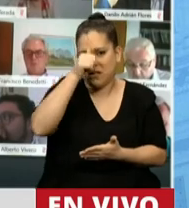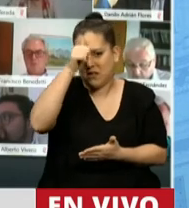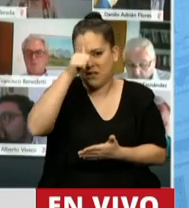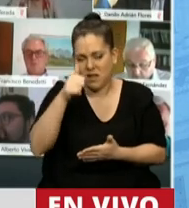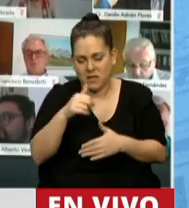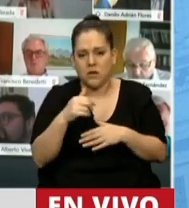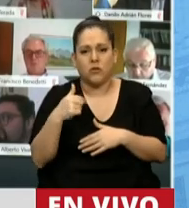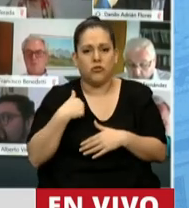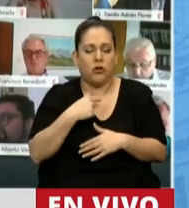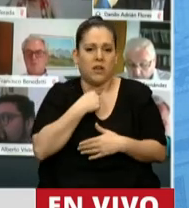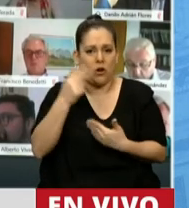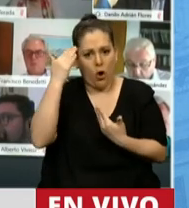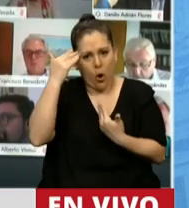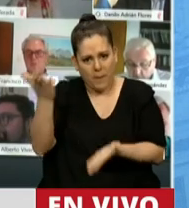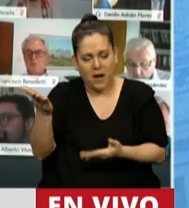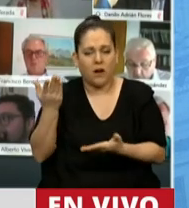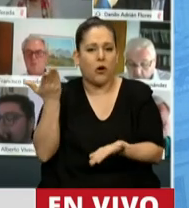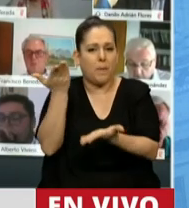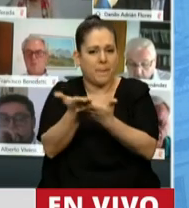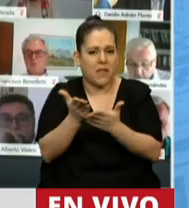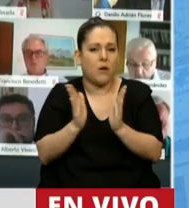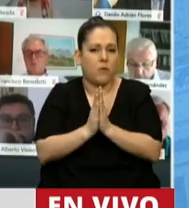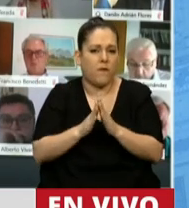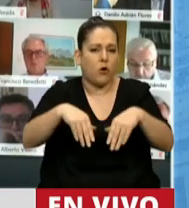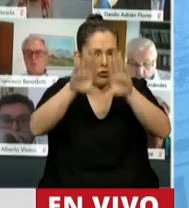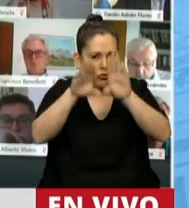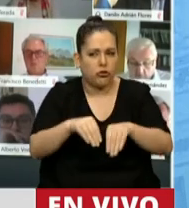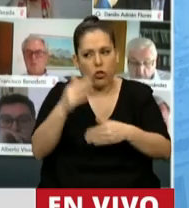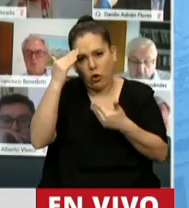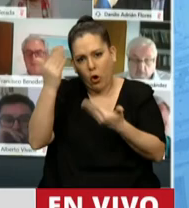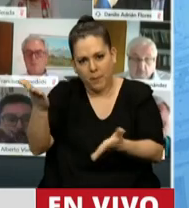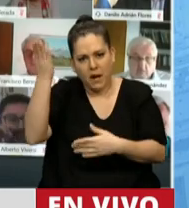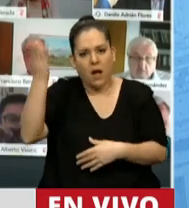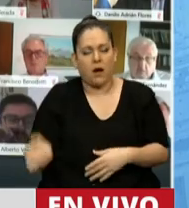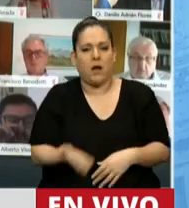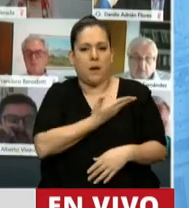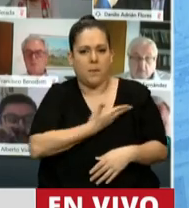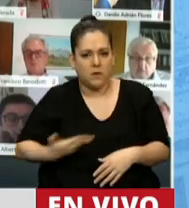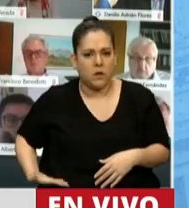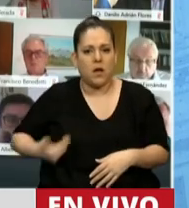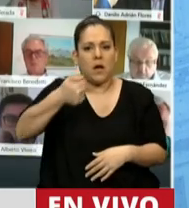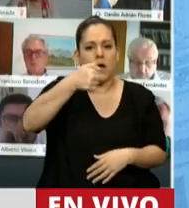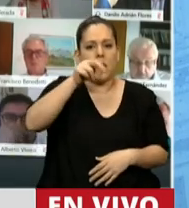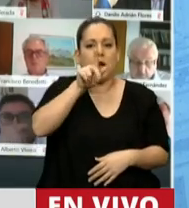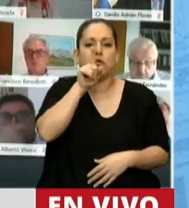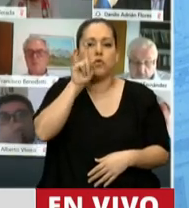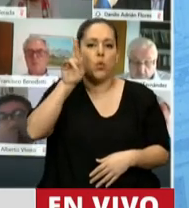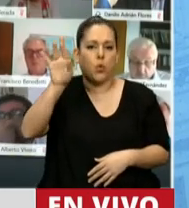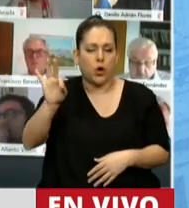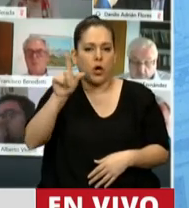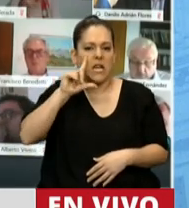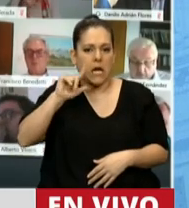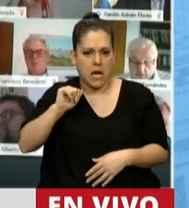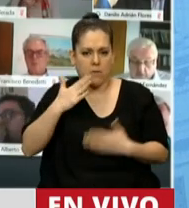homenaje y pido que lo rindamos todos al presidente Arturo Illa. Muchas gracias, señor